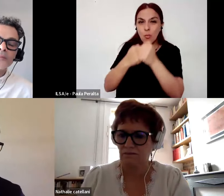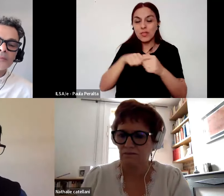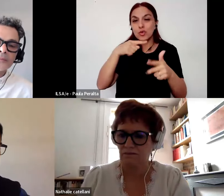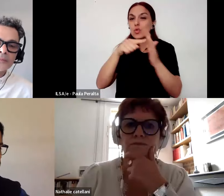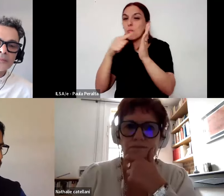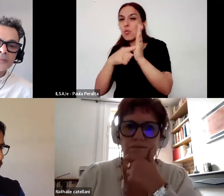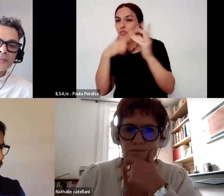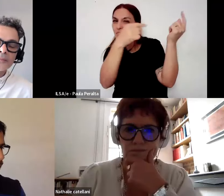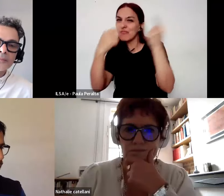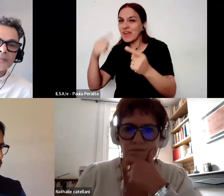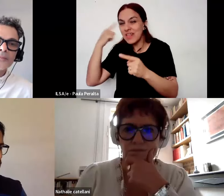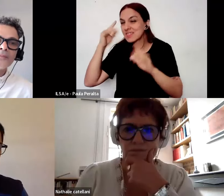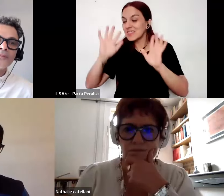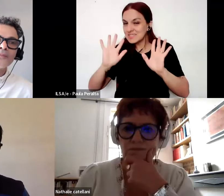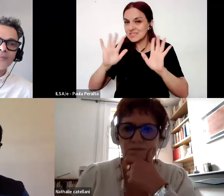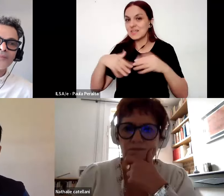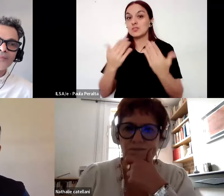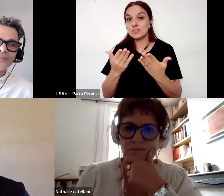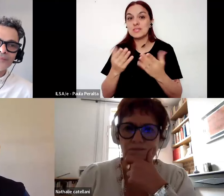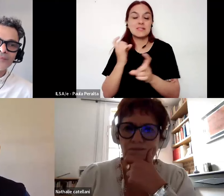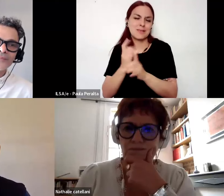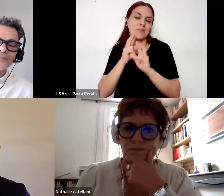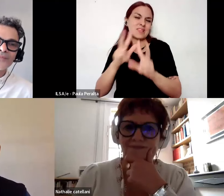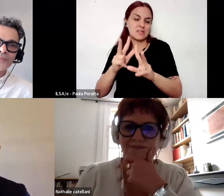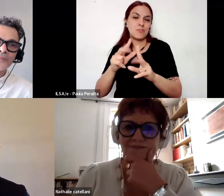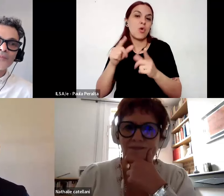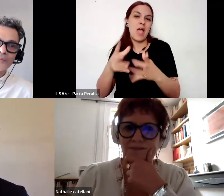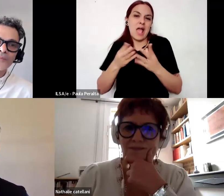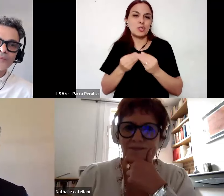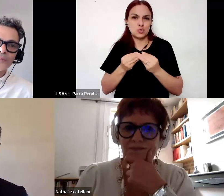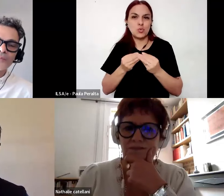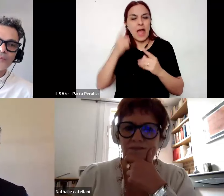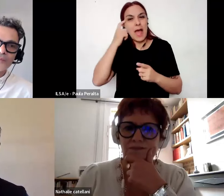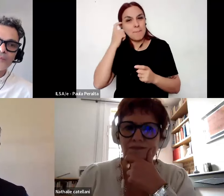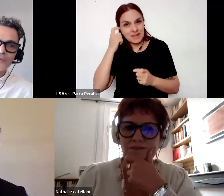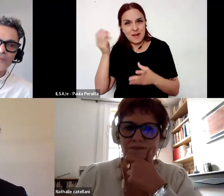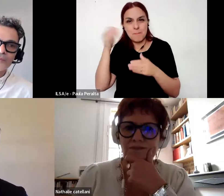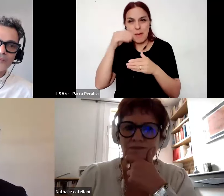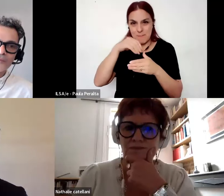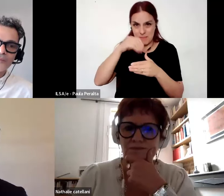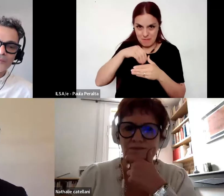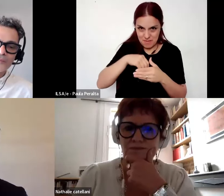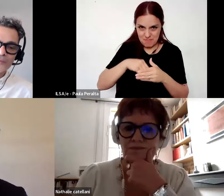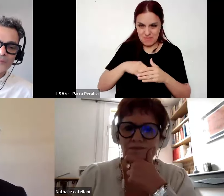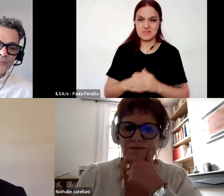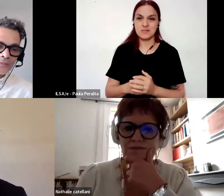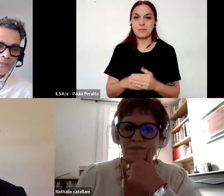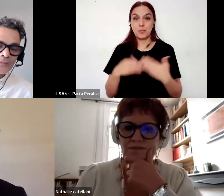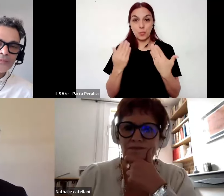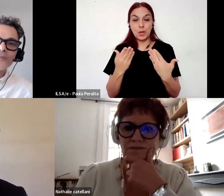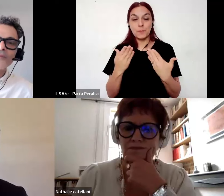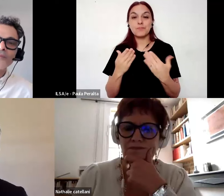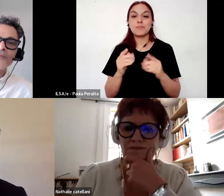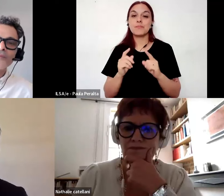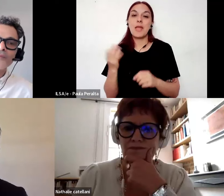solemos decir lo que nos lo que esto nos permite enriquecernos entonces sobre todo quiero